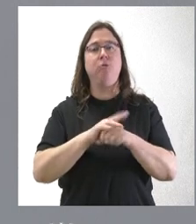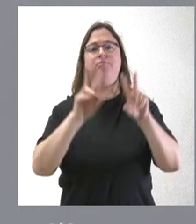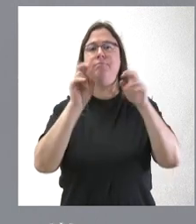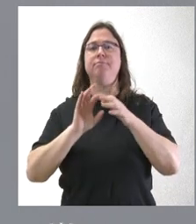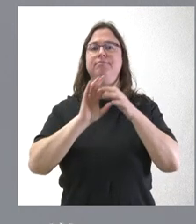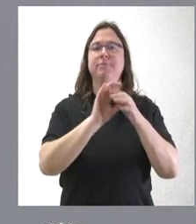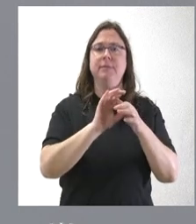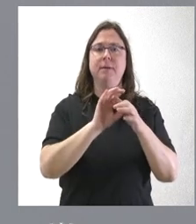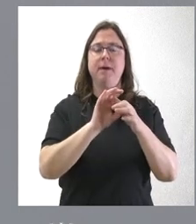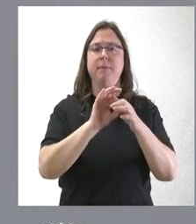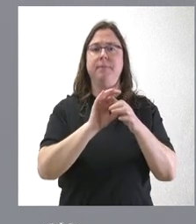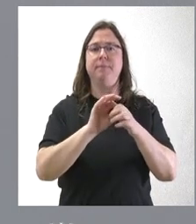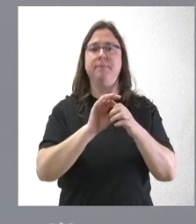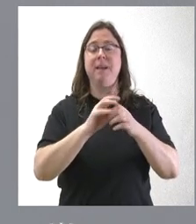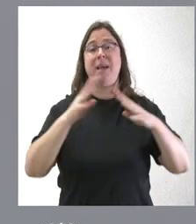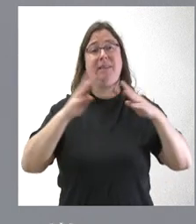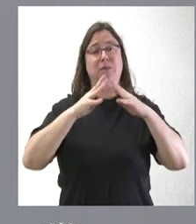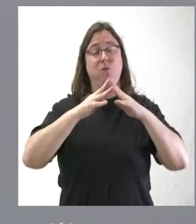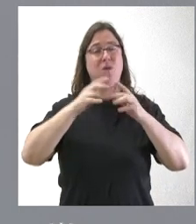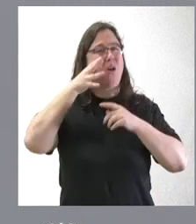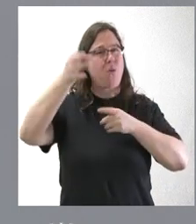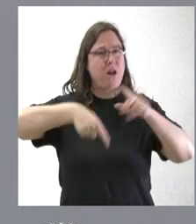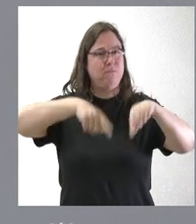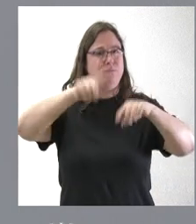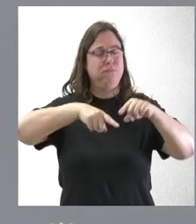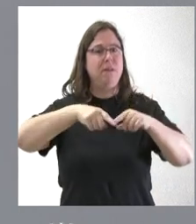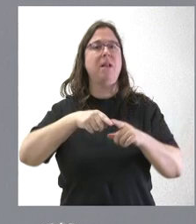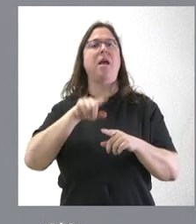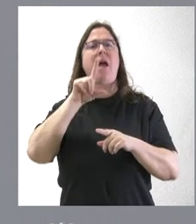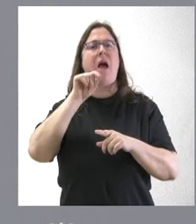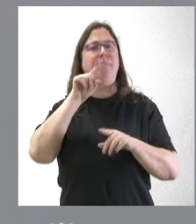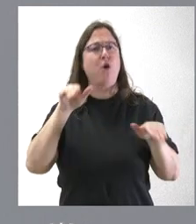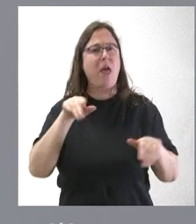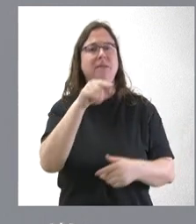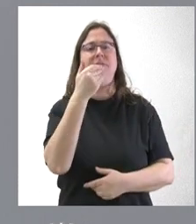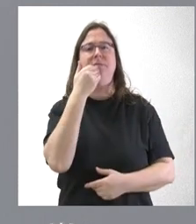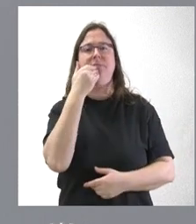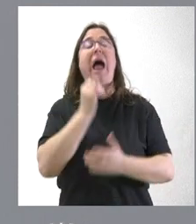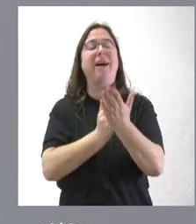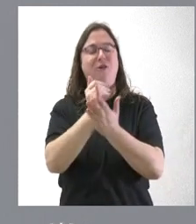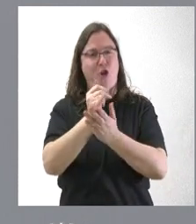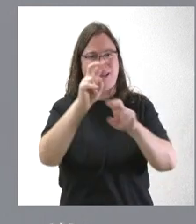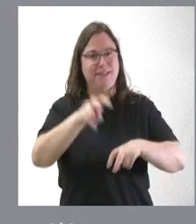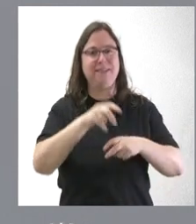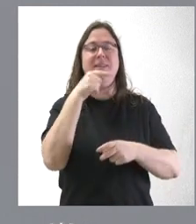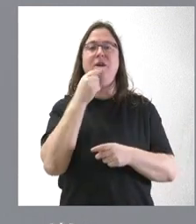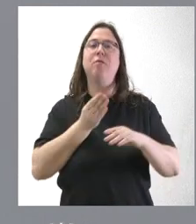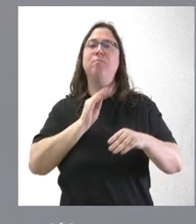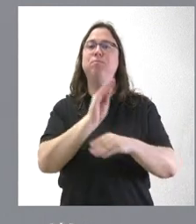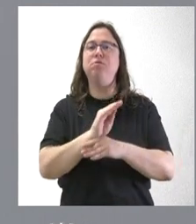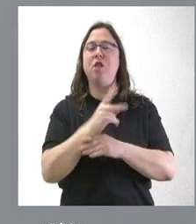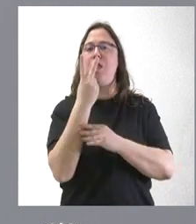de infraestructuras rurales agrícolas, traemos dos importantes inversiones. Una de ellas es la